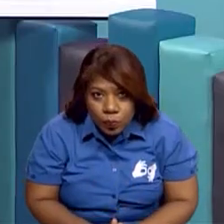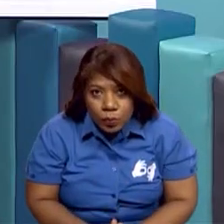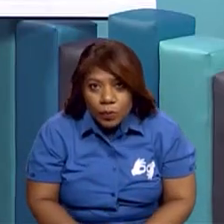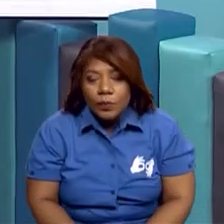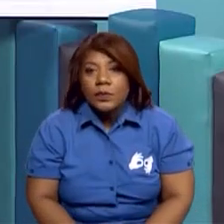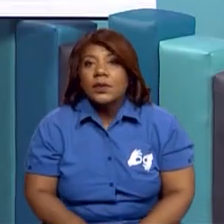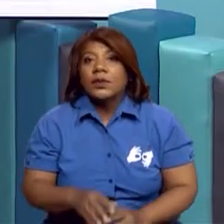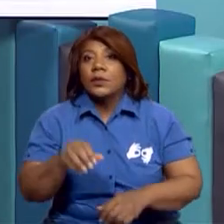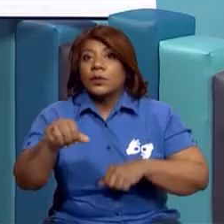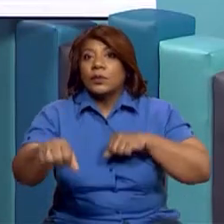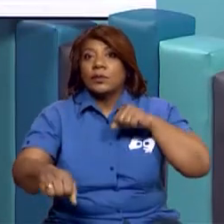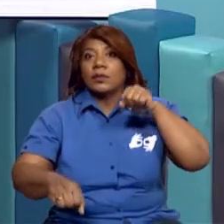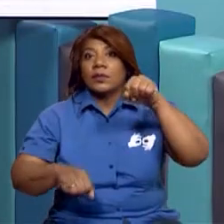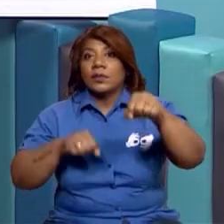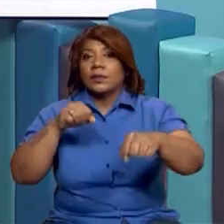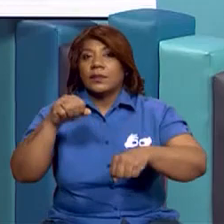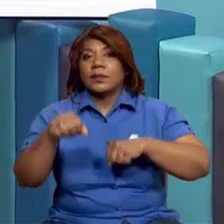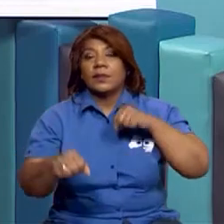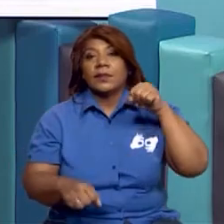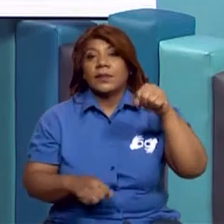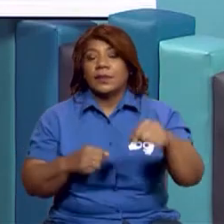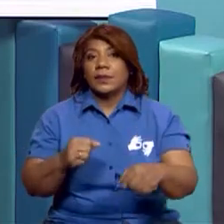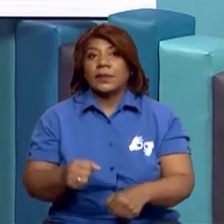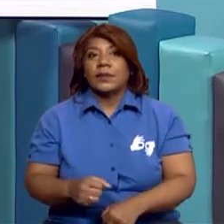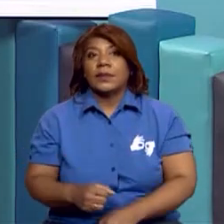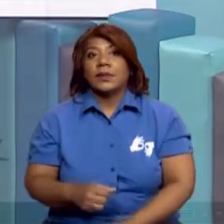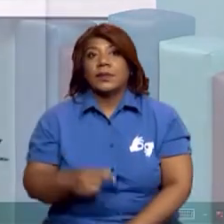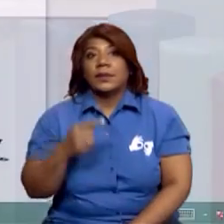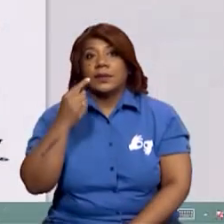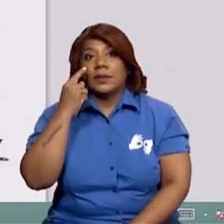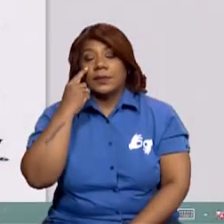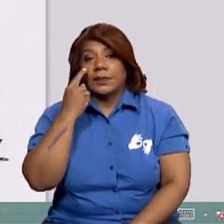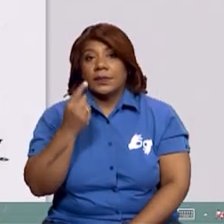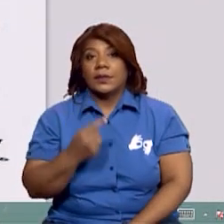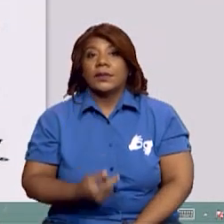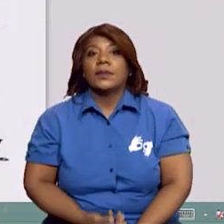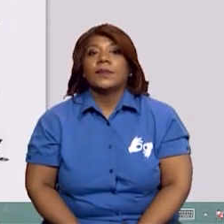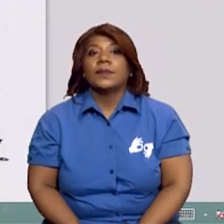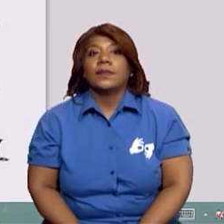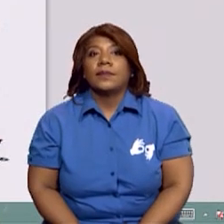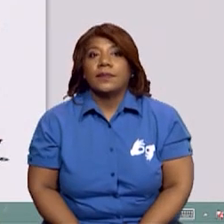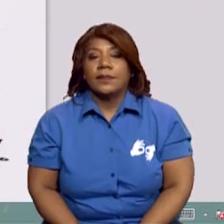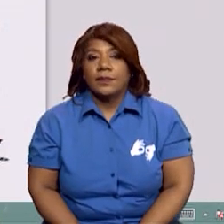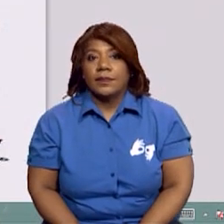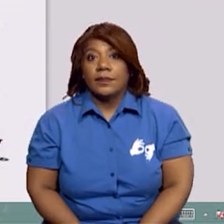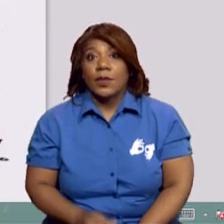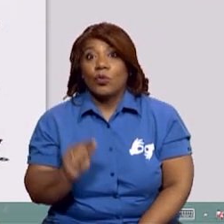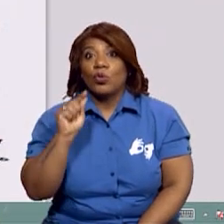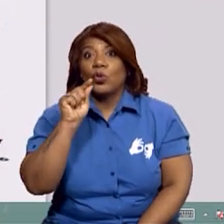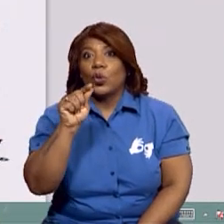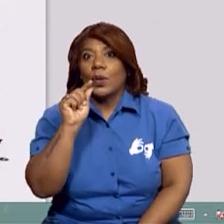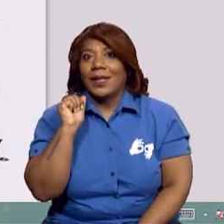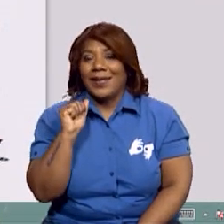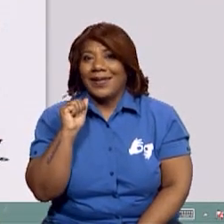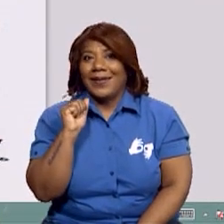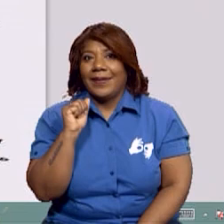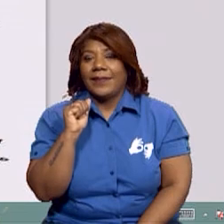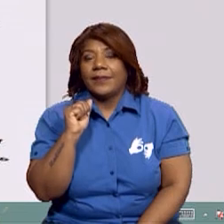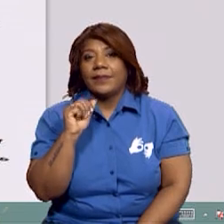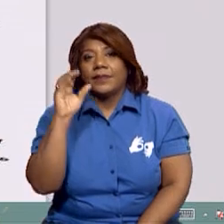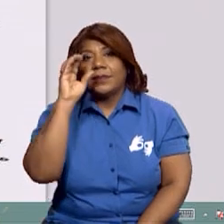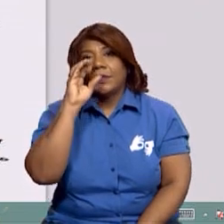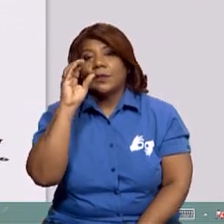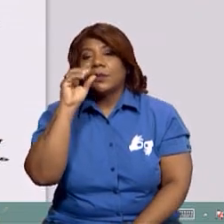Bien. ¿Cómo vamos a realizar aquí? Vamos a hacerlo con un toquecito. Vamos a ver. Vamos a buscar una palabrita